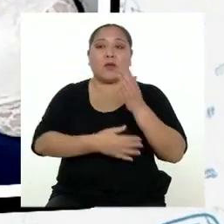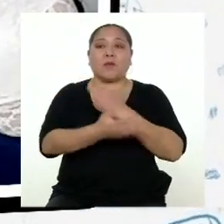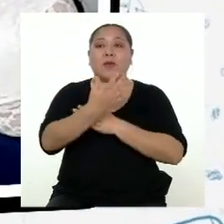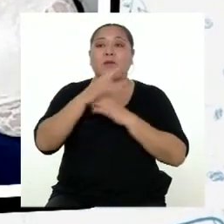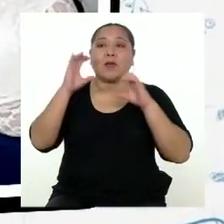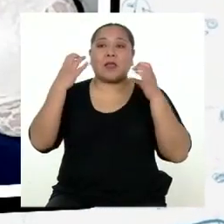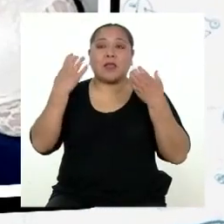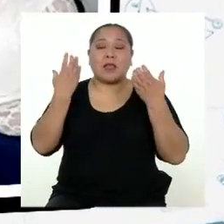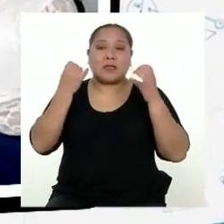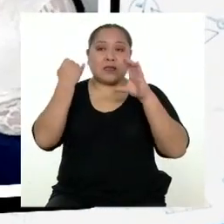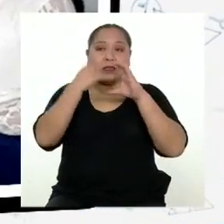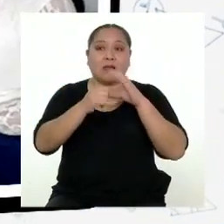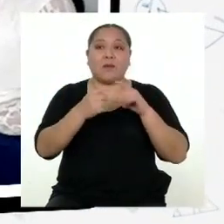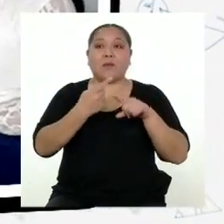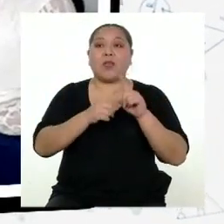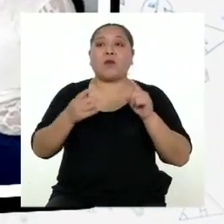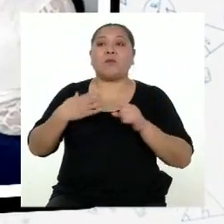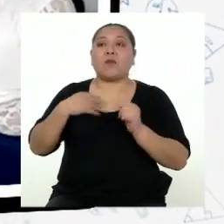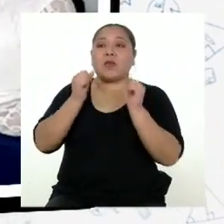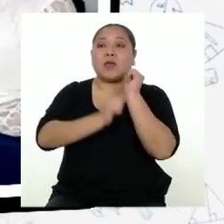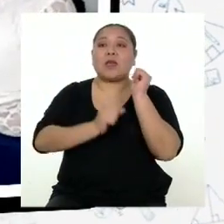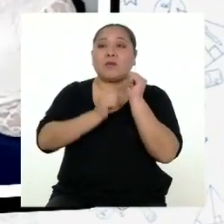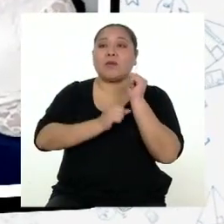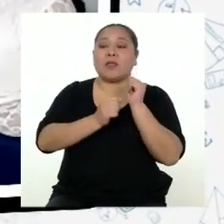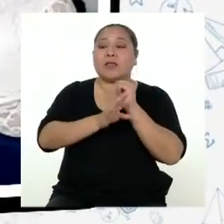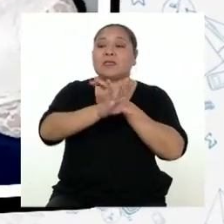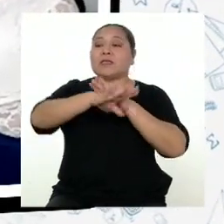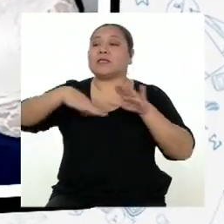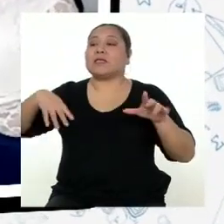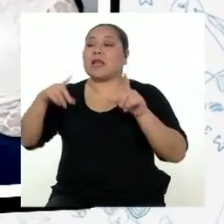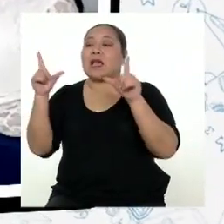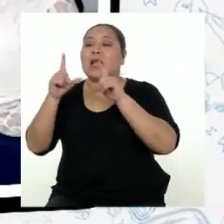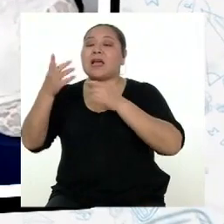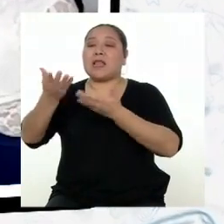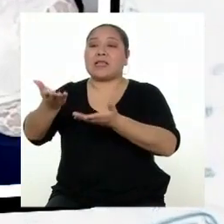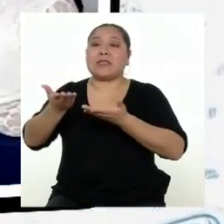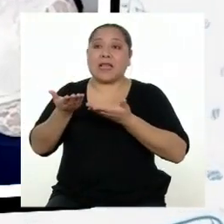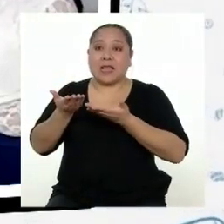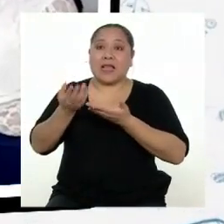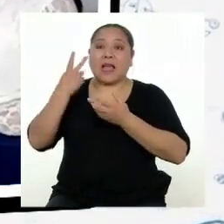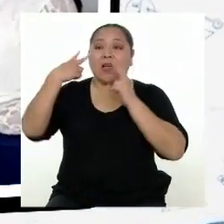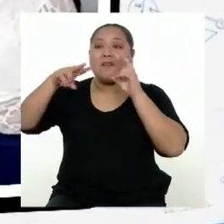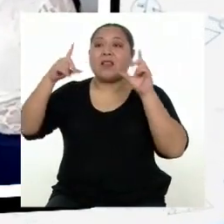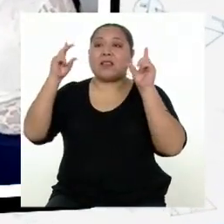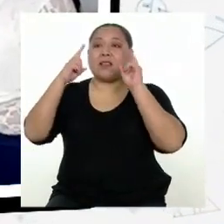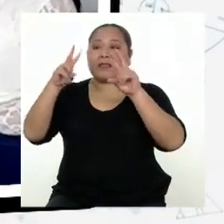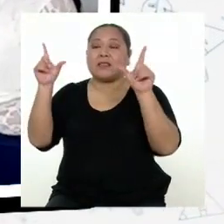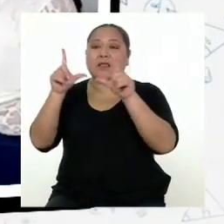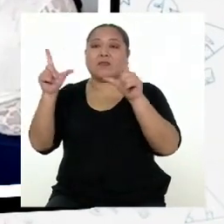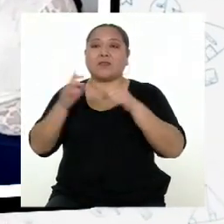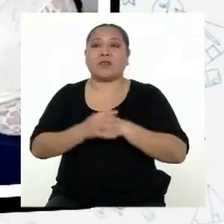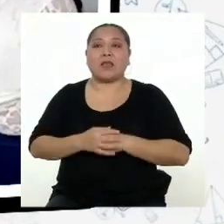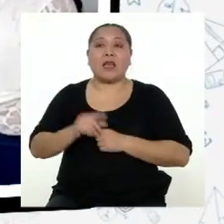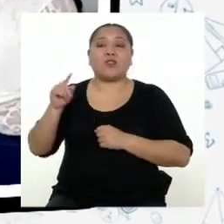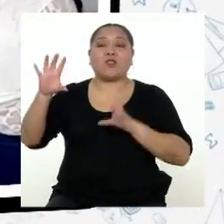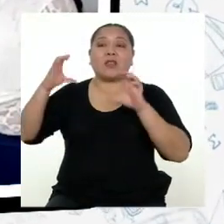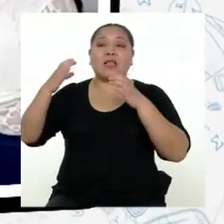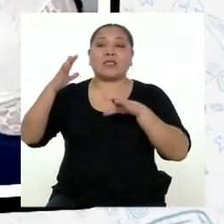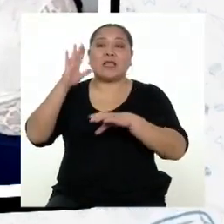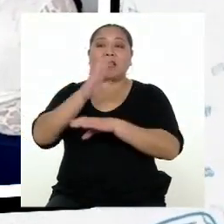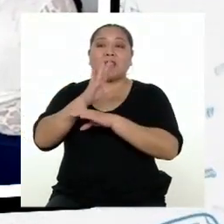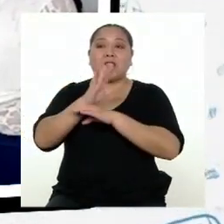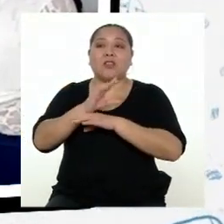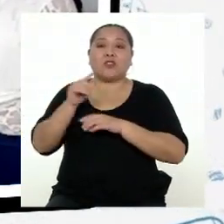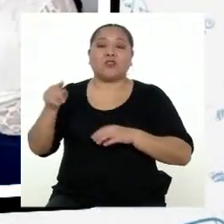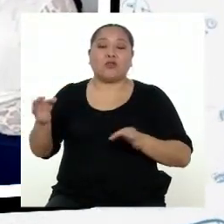virtuales. Mientras tanto, mi hermana se va a la sala a ver televisión. Cuando ella empieza sus clases por la tarde, yo